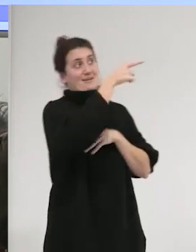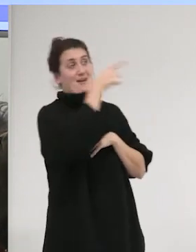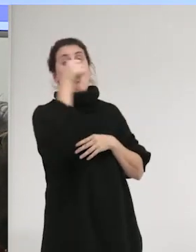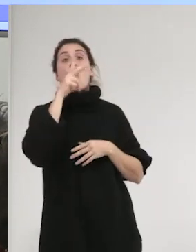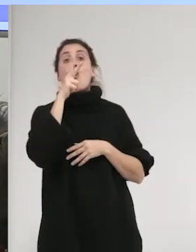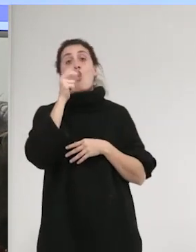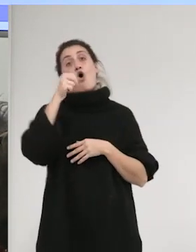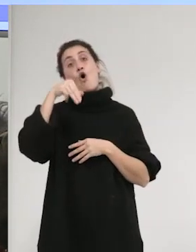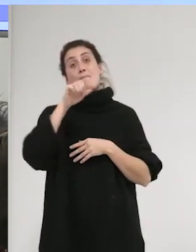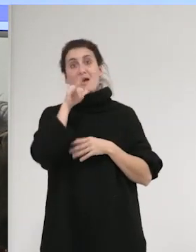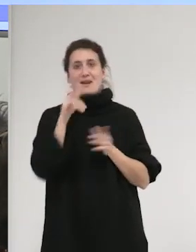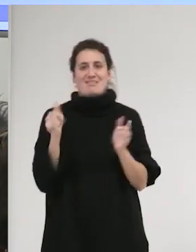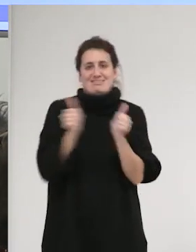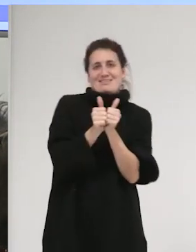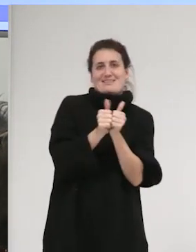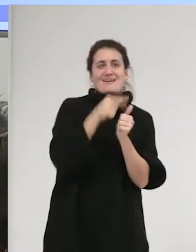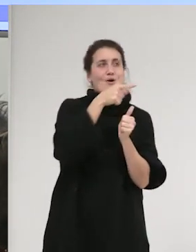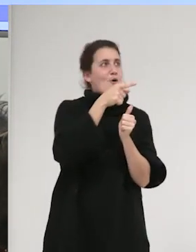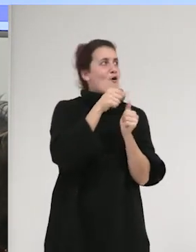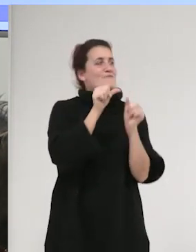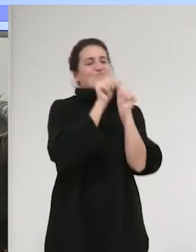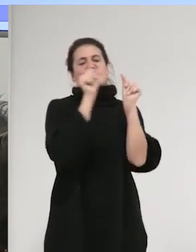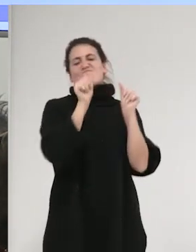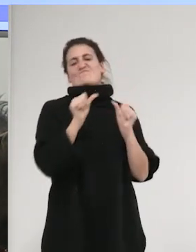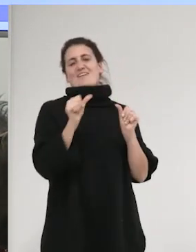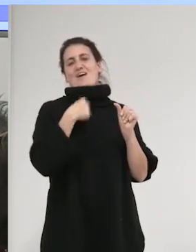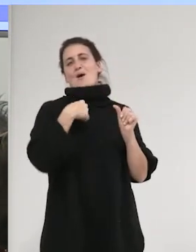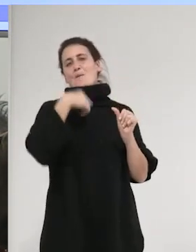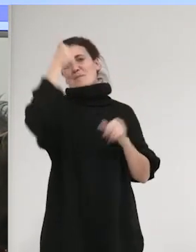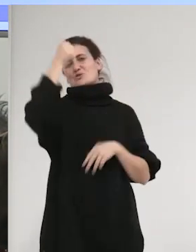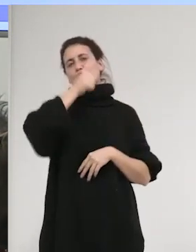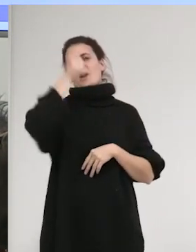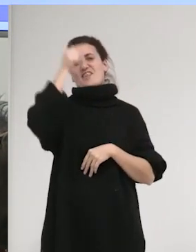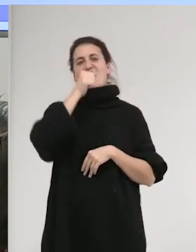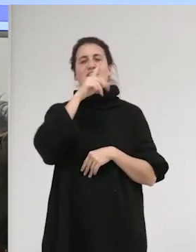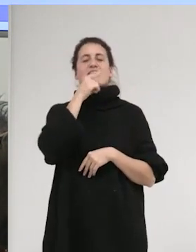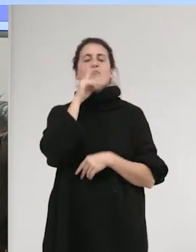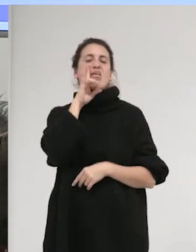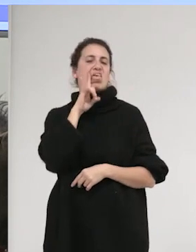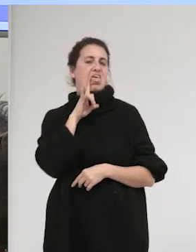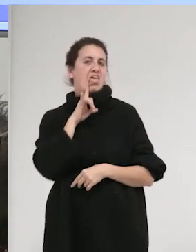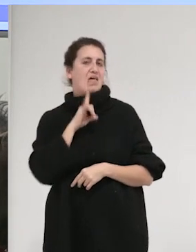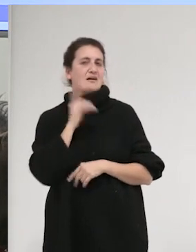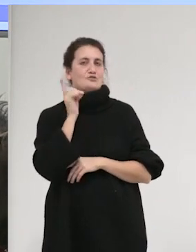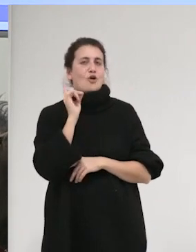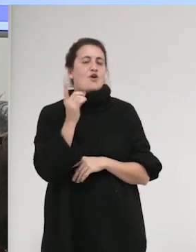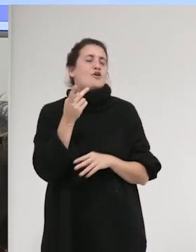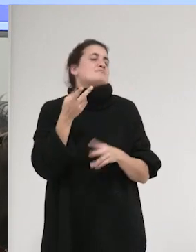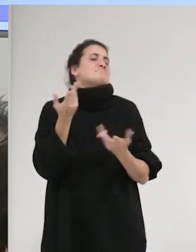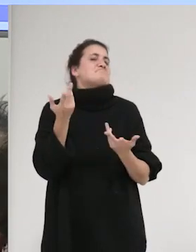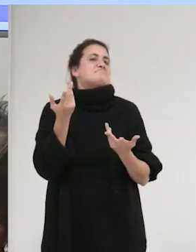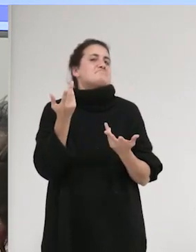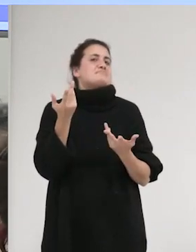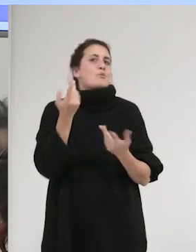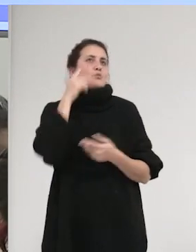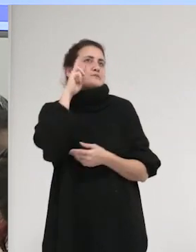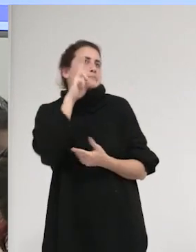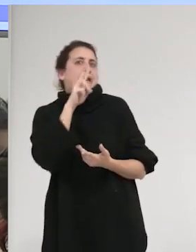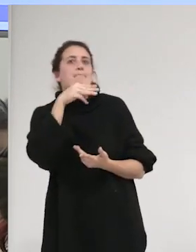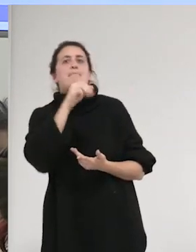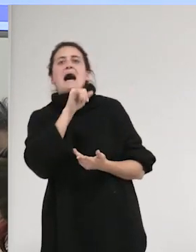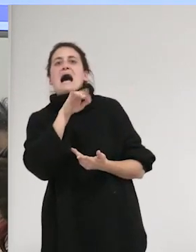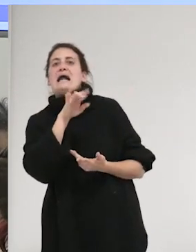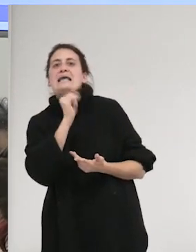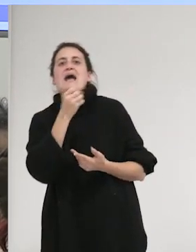a su lado, o esta figura de la masculinidad, ¿no?, que de alguna forma babea solo al ver, pues a María o